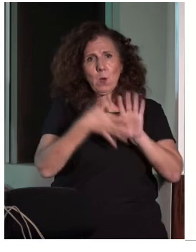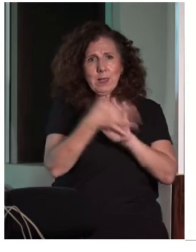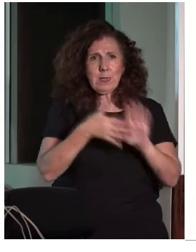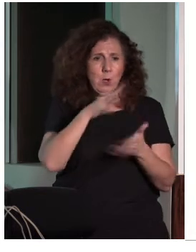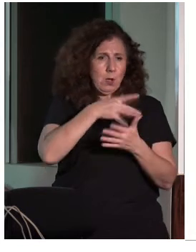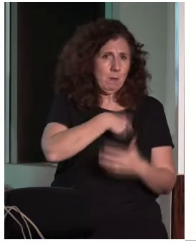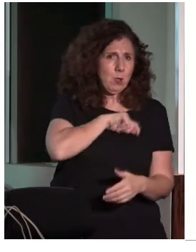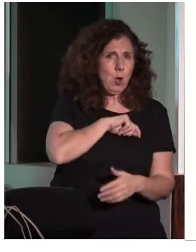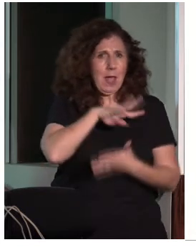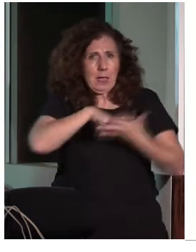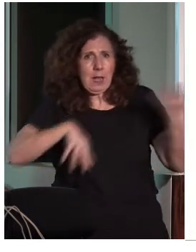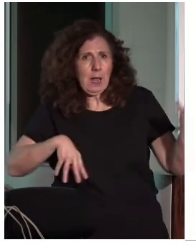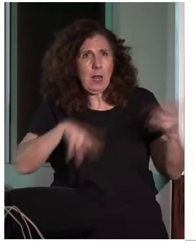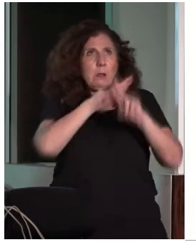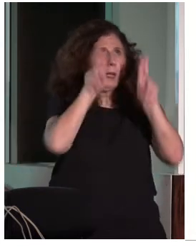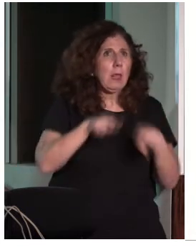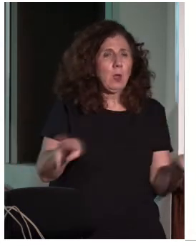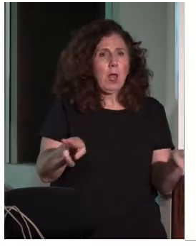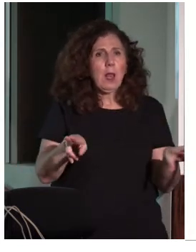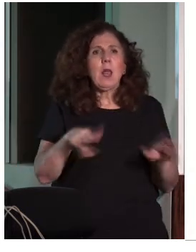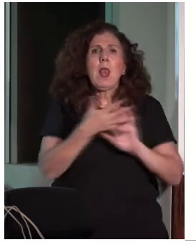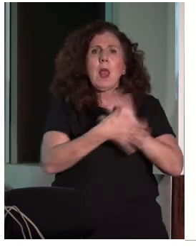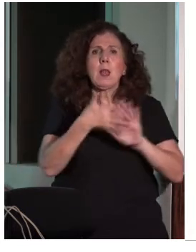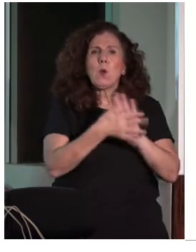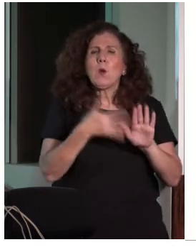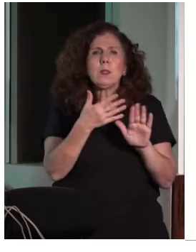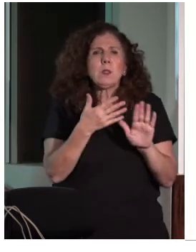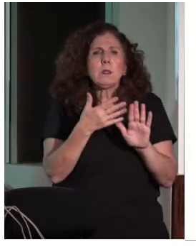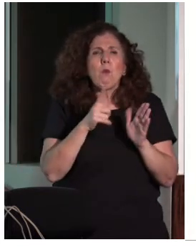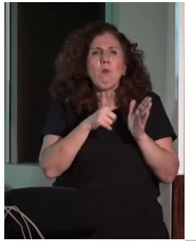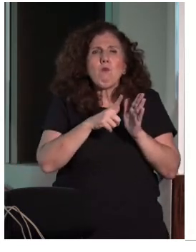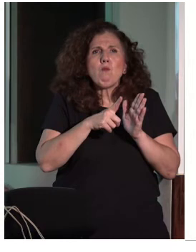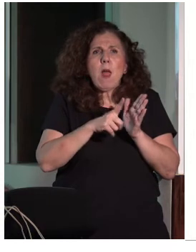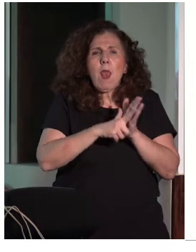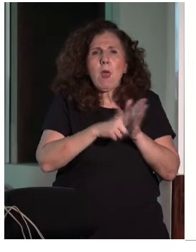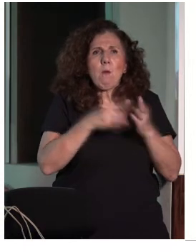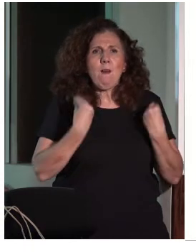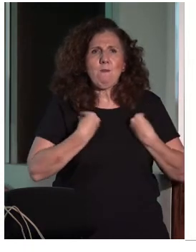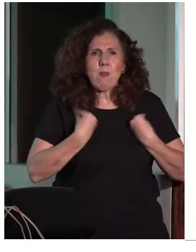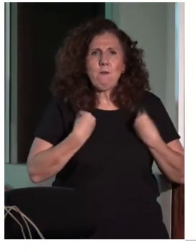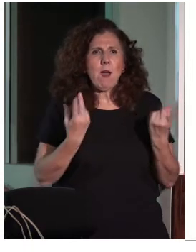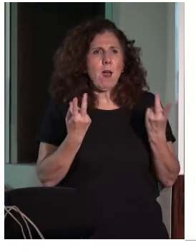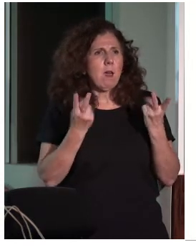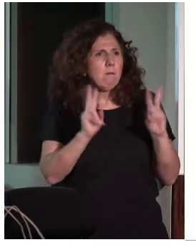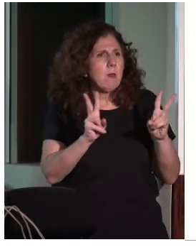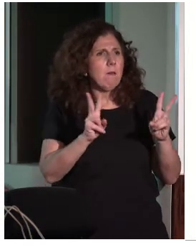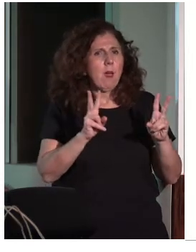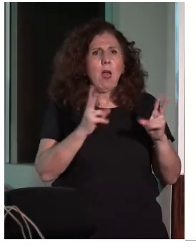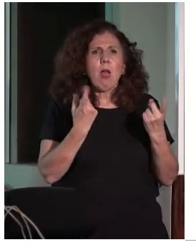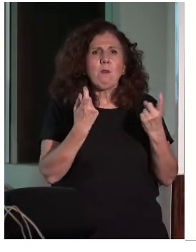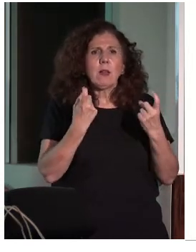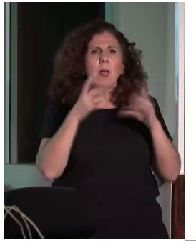una lengua viva, una lengua con las mismas estructuras que una lengua oral. Tiene una estructura compleja, hay que aprenderla.